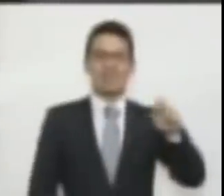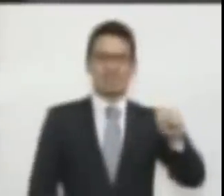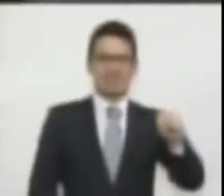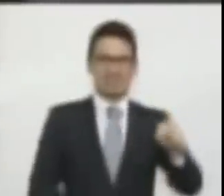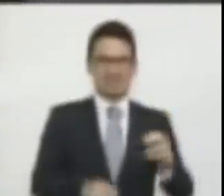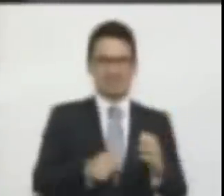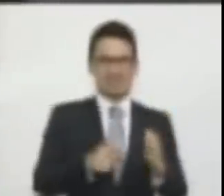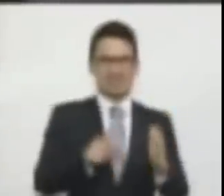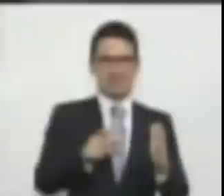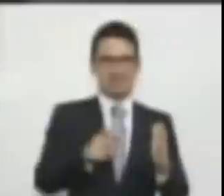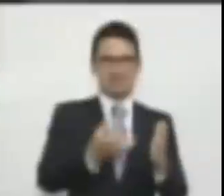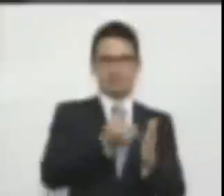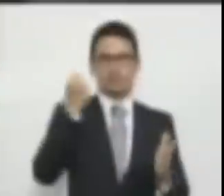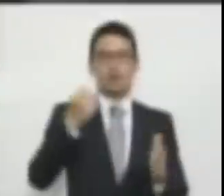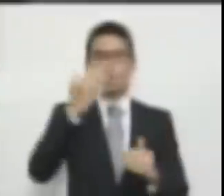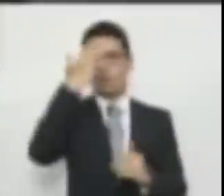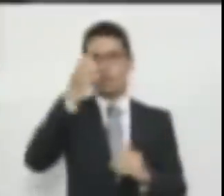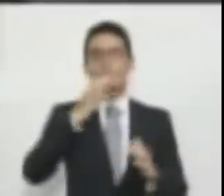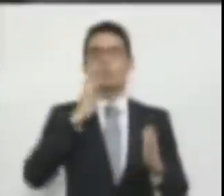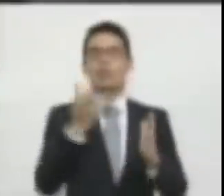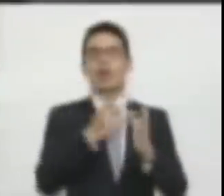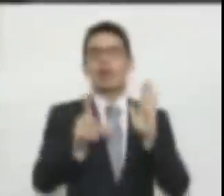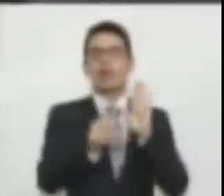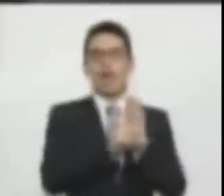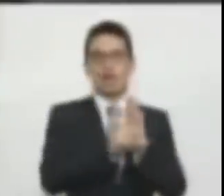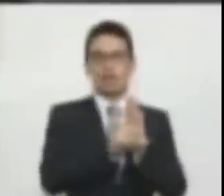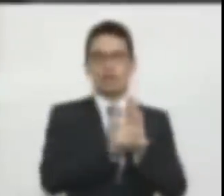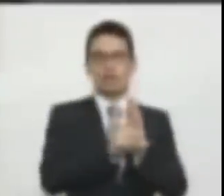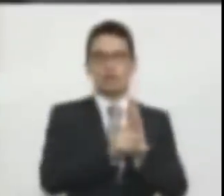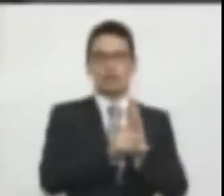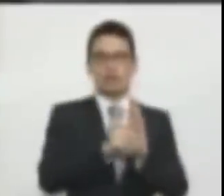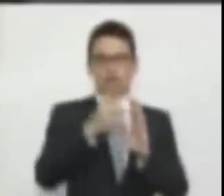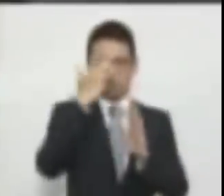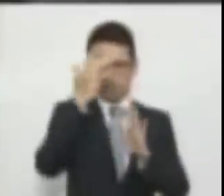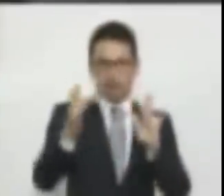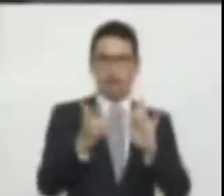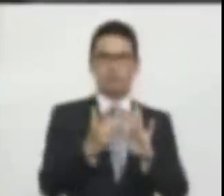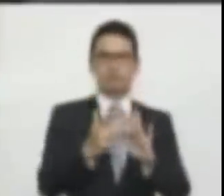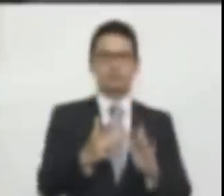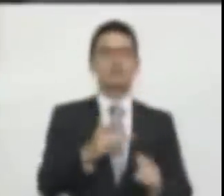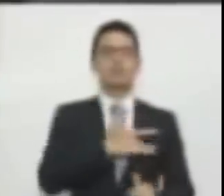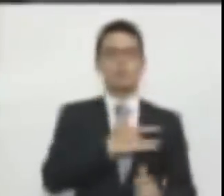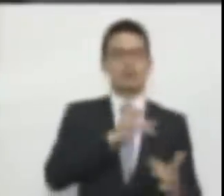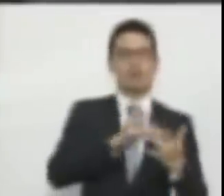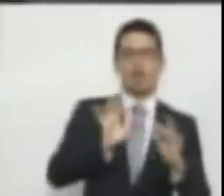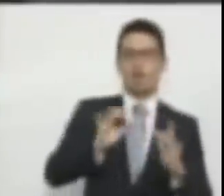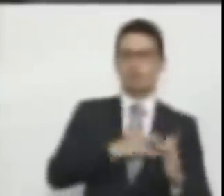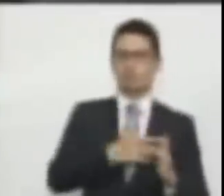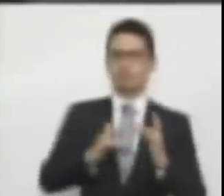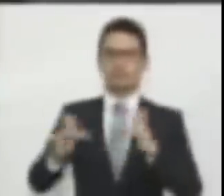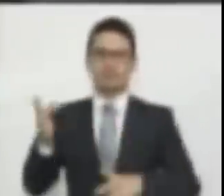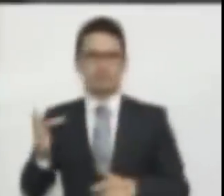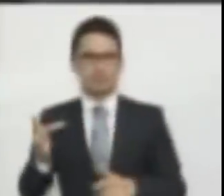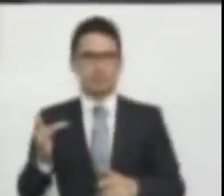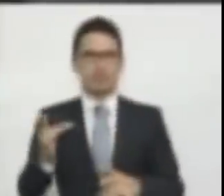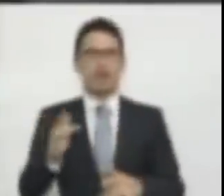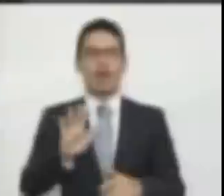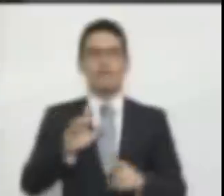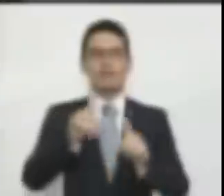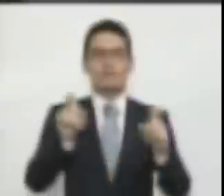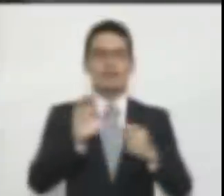que establece las simpatías y las antipatías en materia de